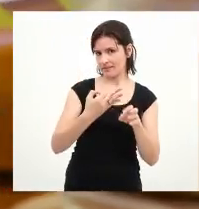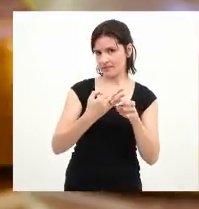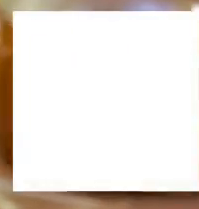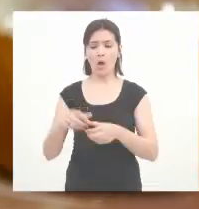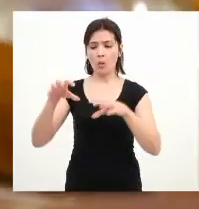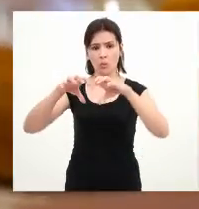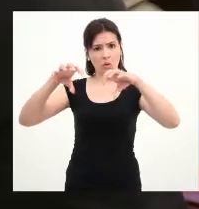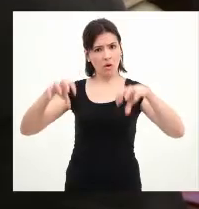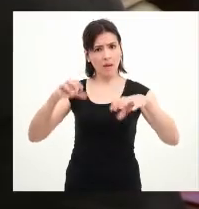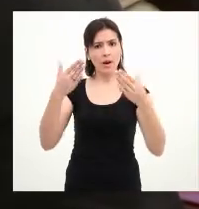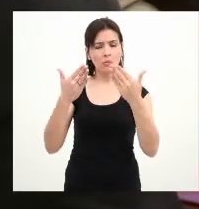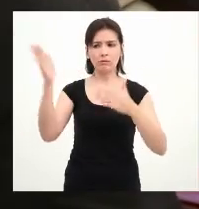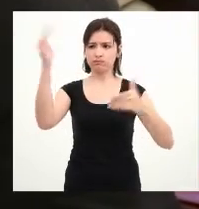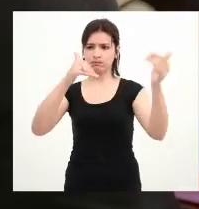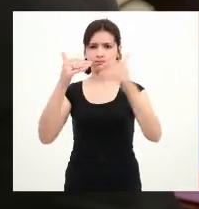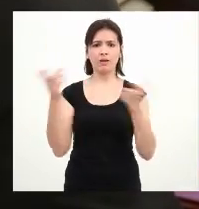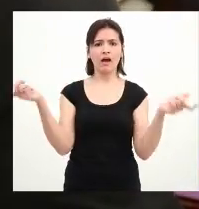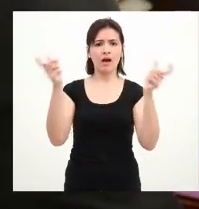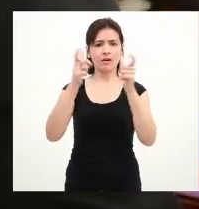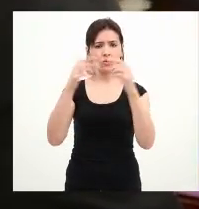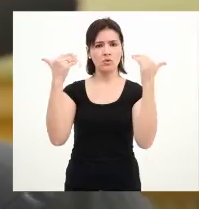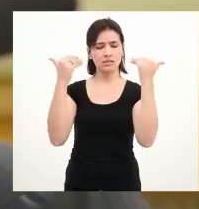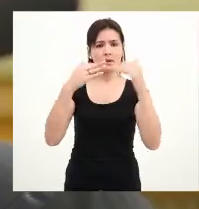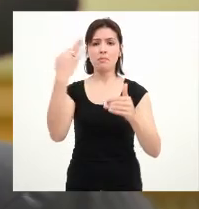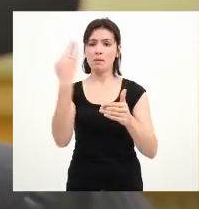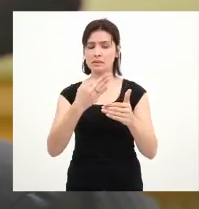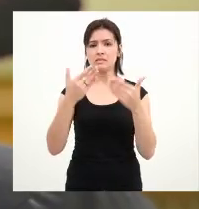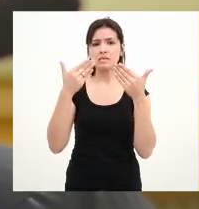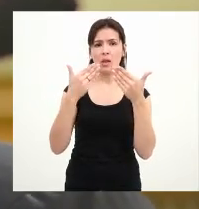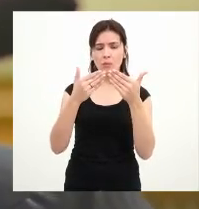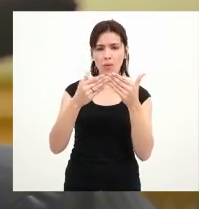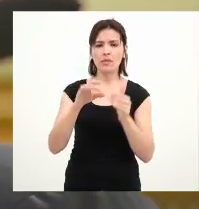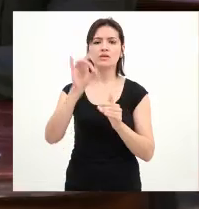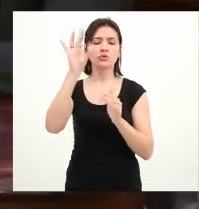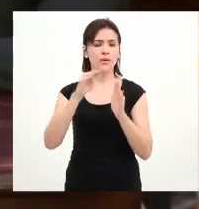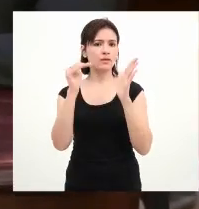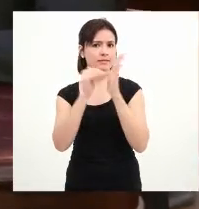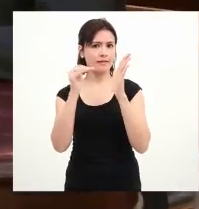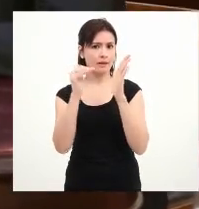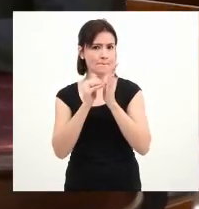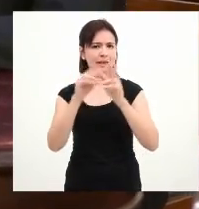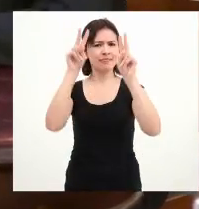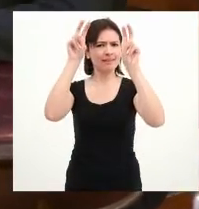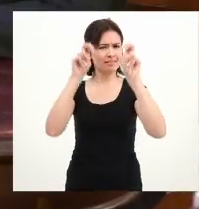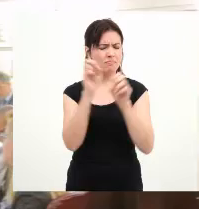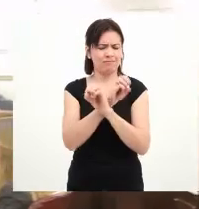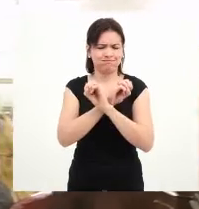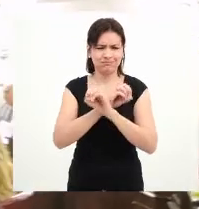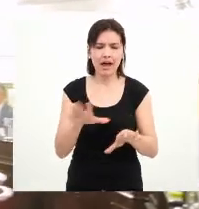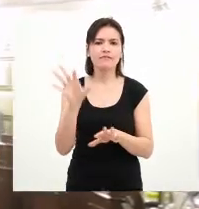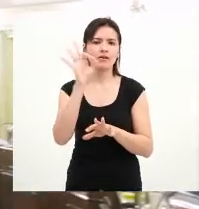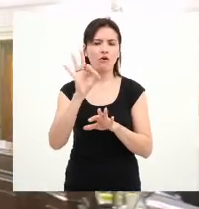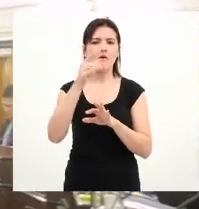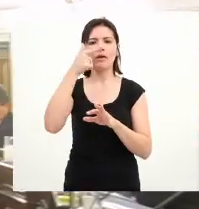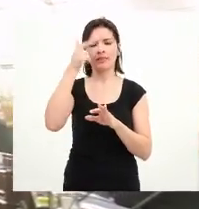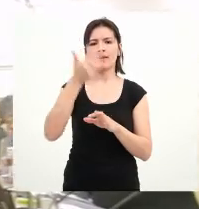considere necesario y sólo para tratar asuntos específicos. También las cámaras pueden convocarse a sí mismas a sesiones extraordinarias, con el